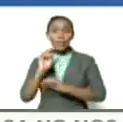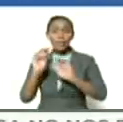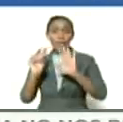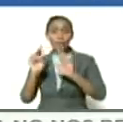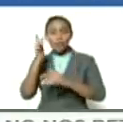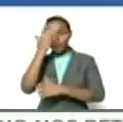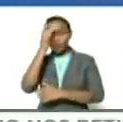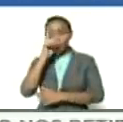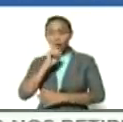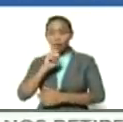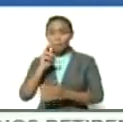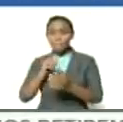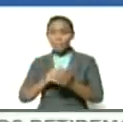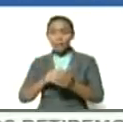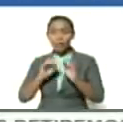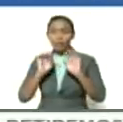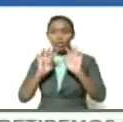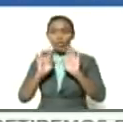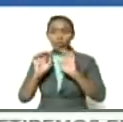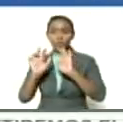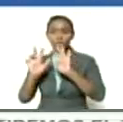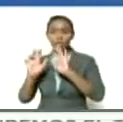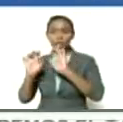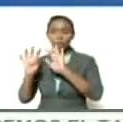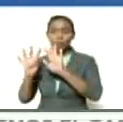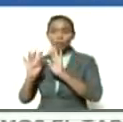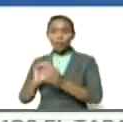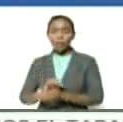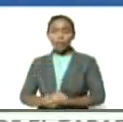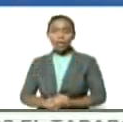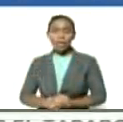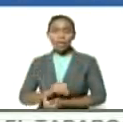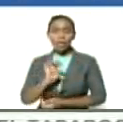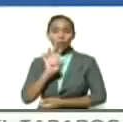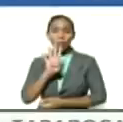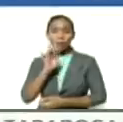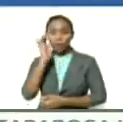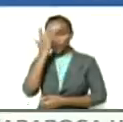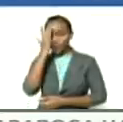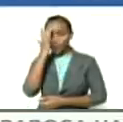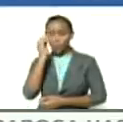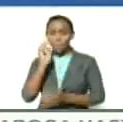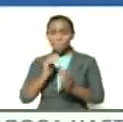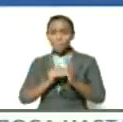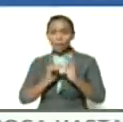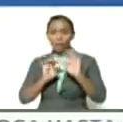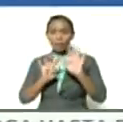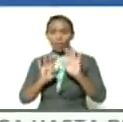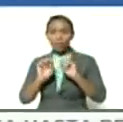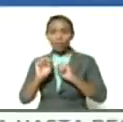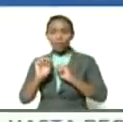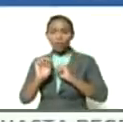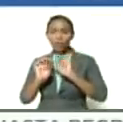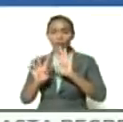febrero del año 1989 desde el 4 de febrero de 1992